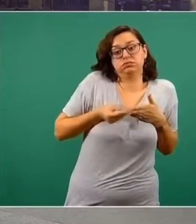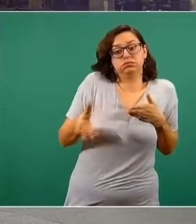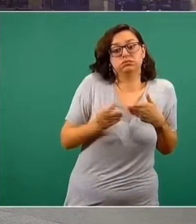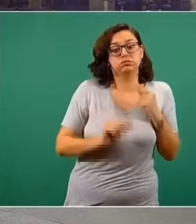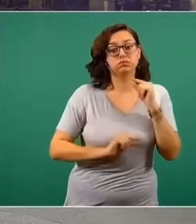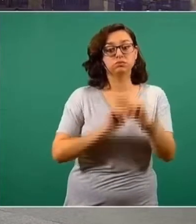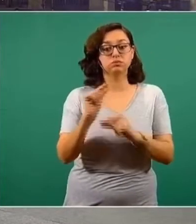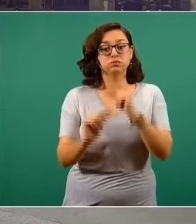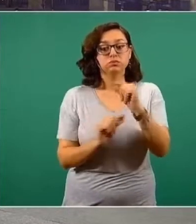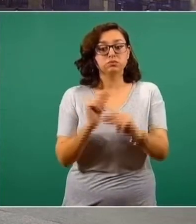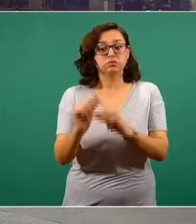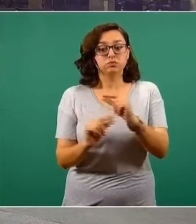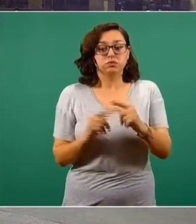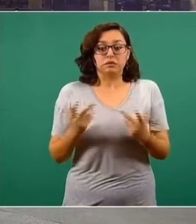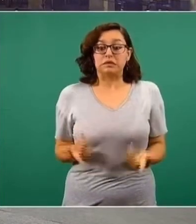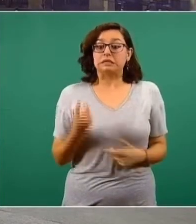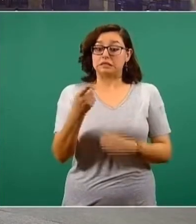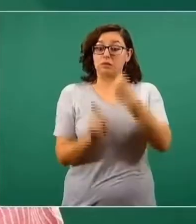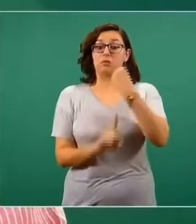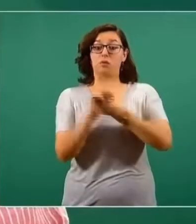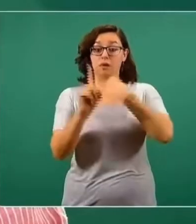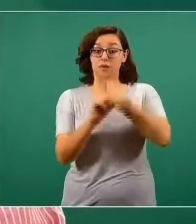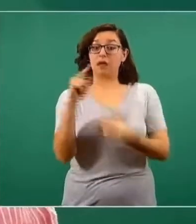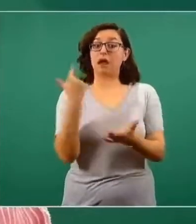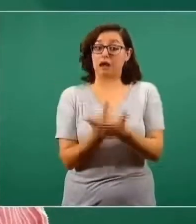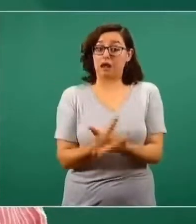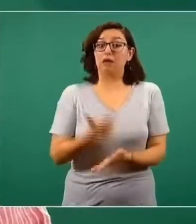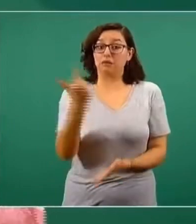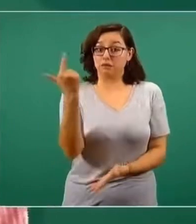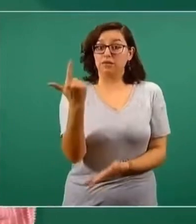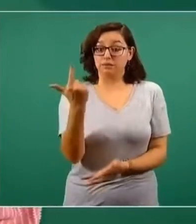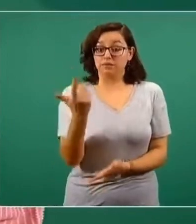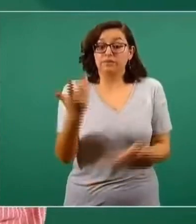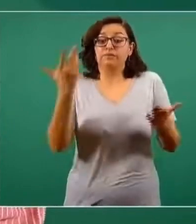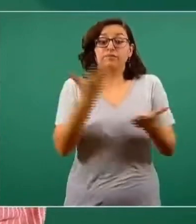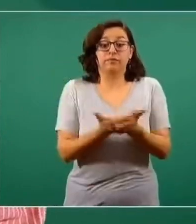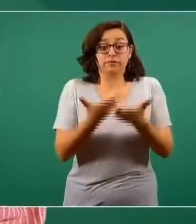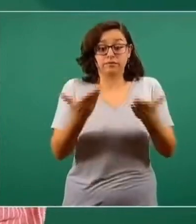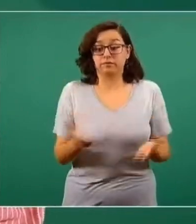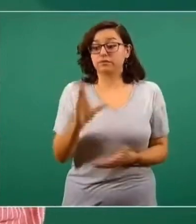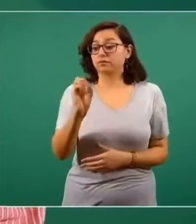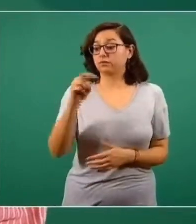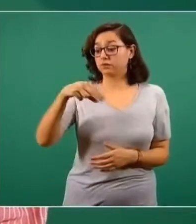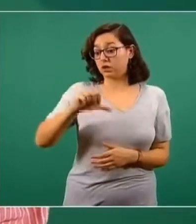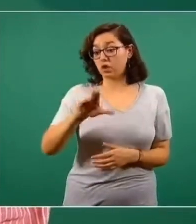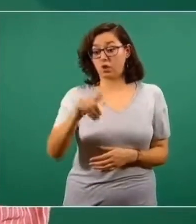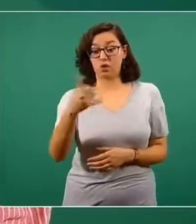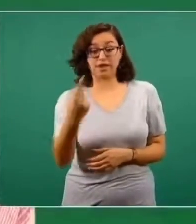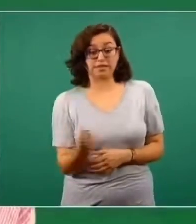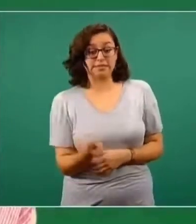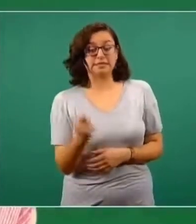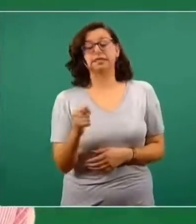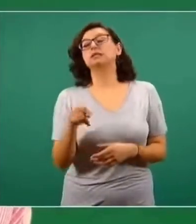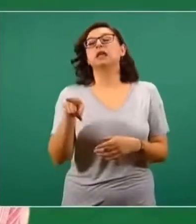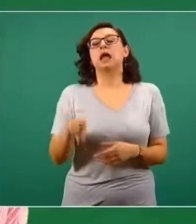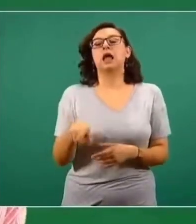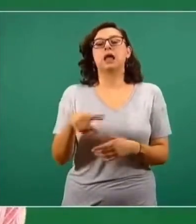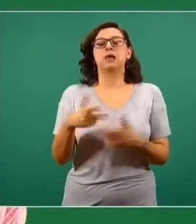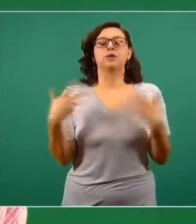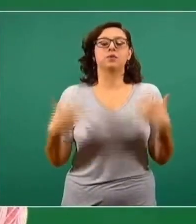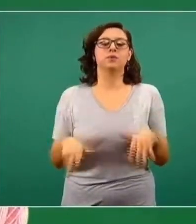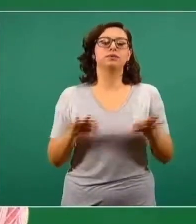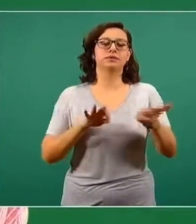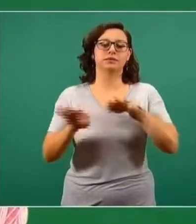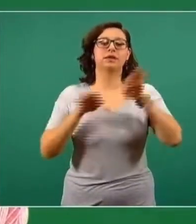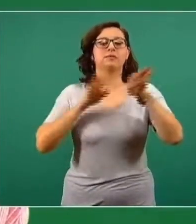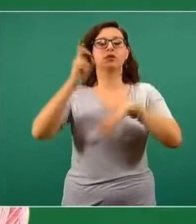en salud muy importante para el país. Con la ayuda de CONACYT, el Consejo Nacional de Ciencia y Tecnología, y el espléndido trabajo